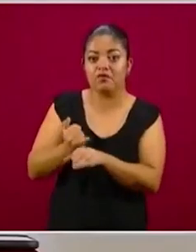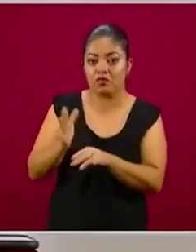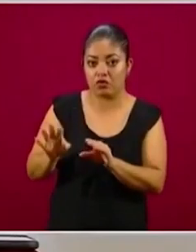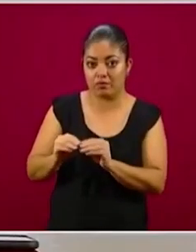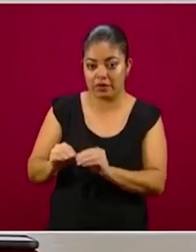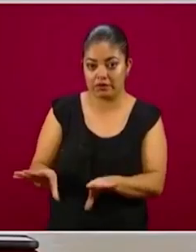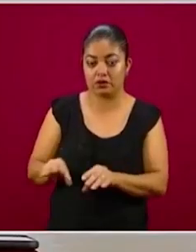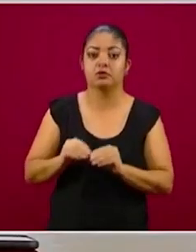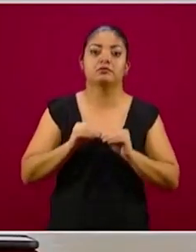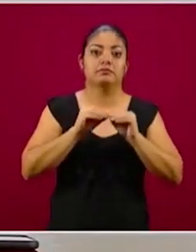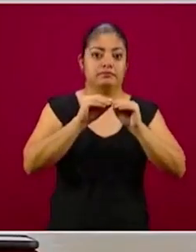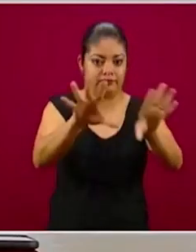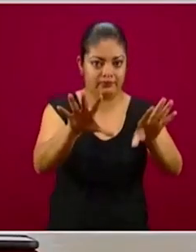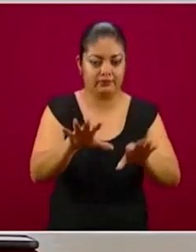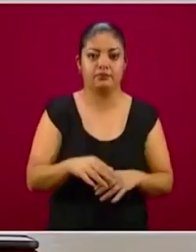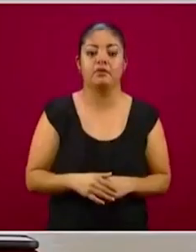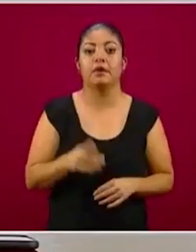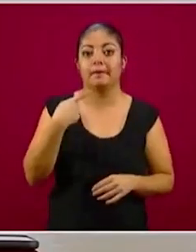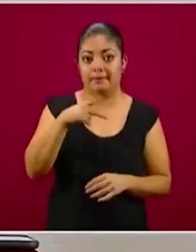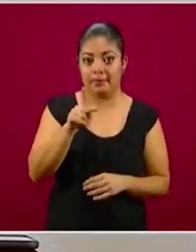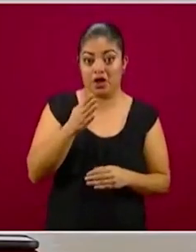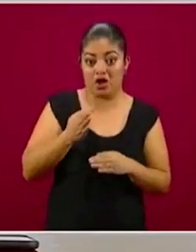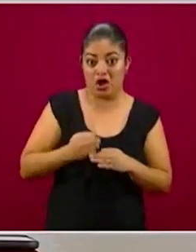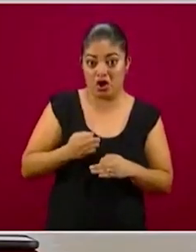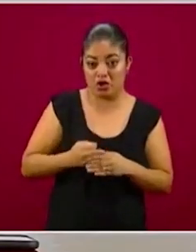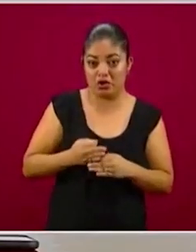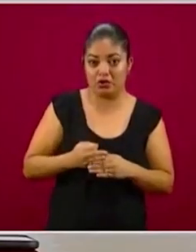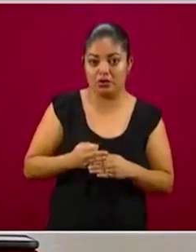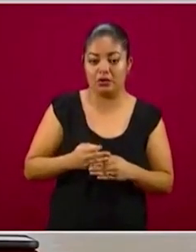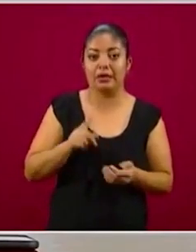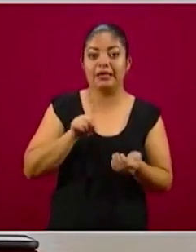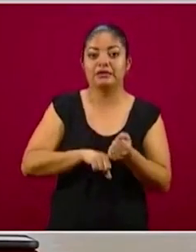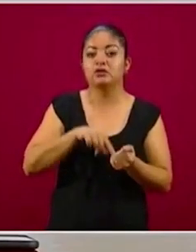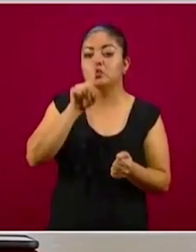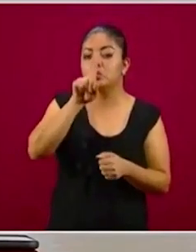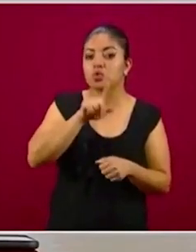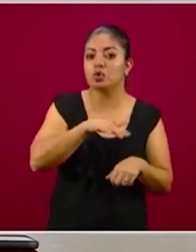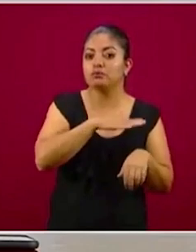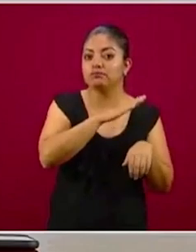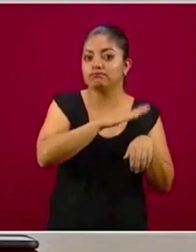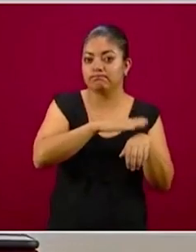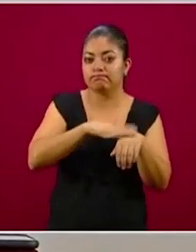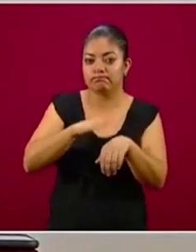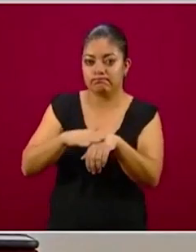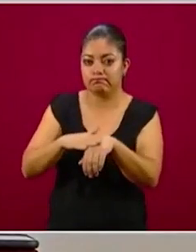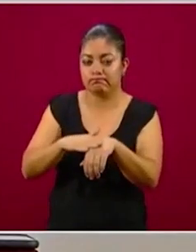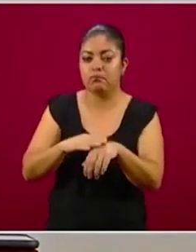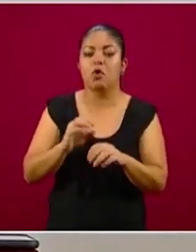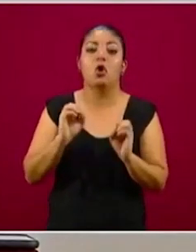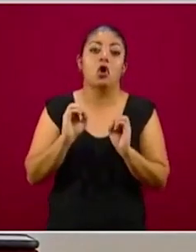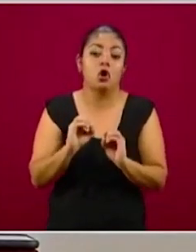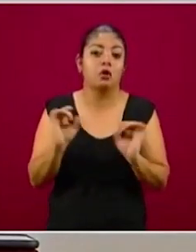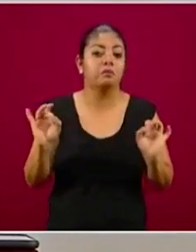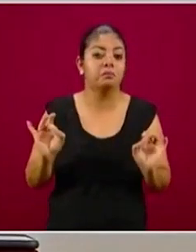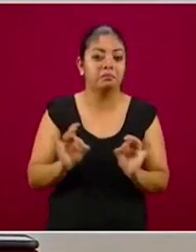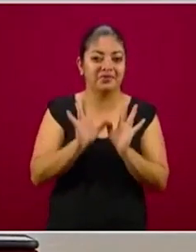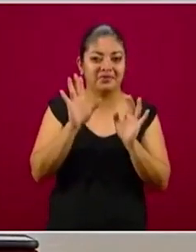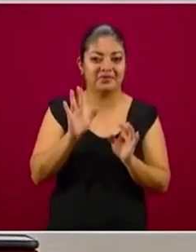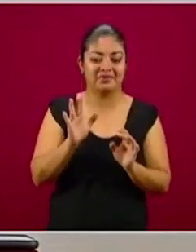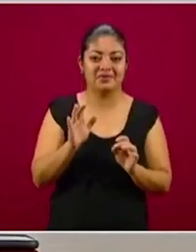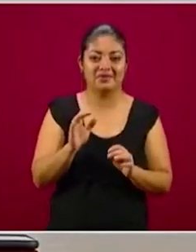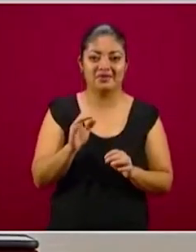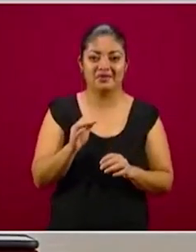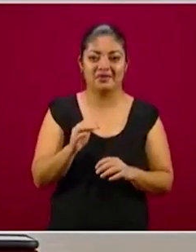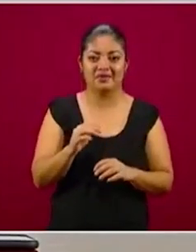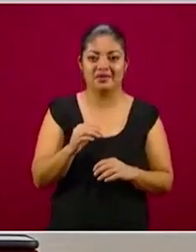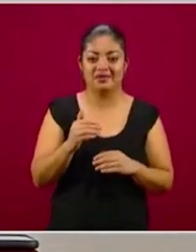Pero apreciativamente notamos que con sólo haber anunciado o coincidente con el haber anunciado